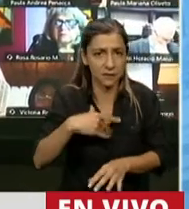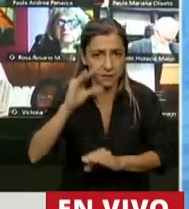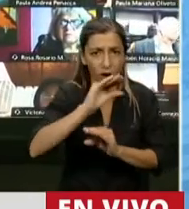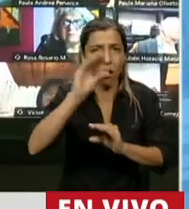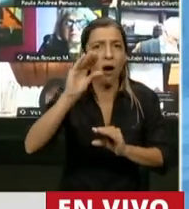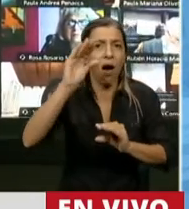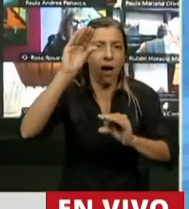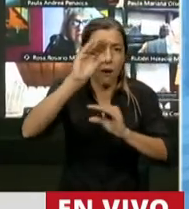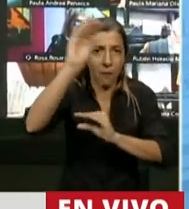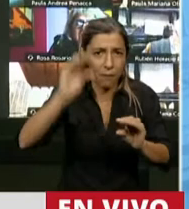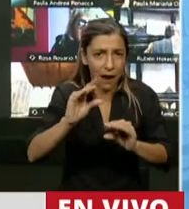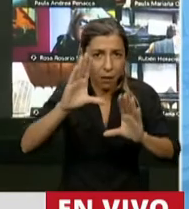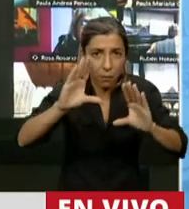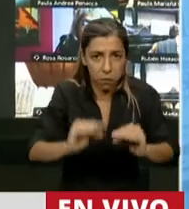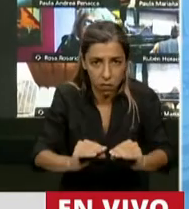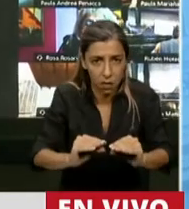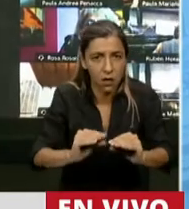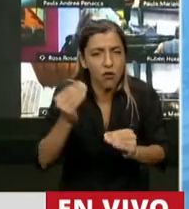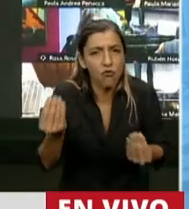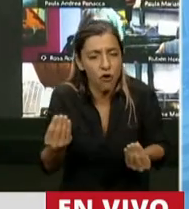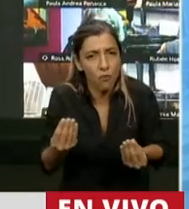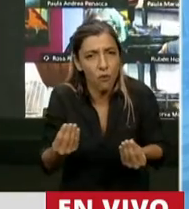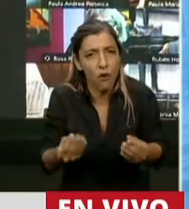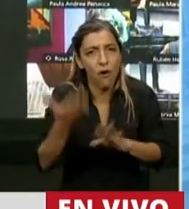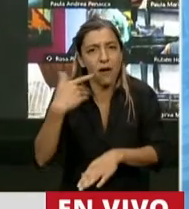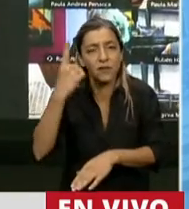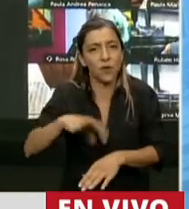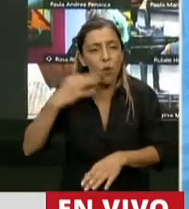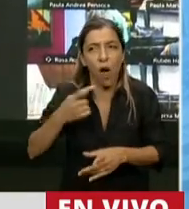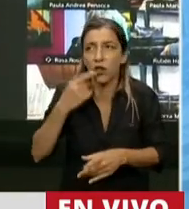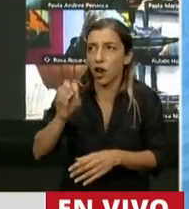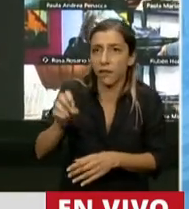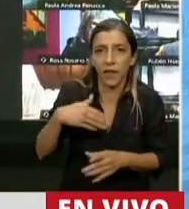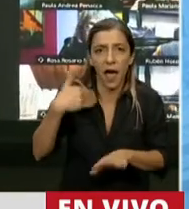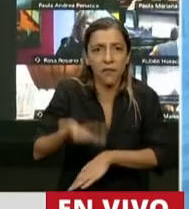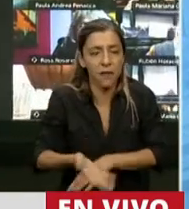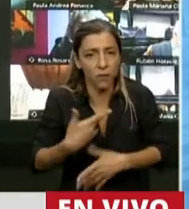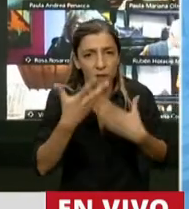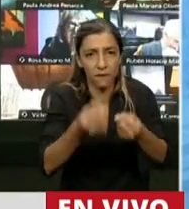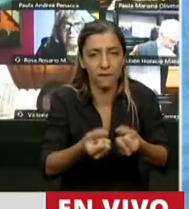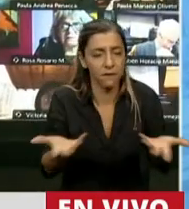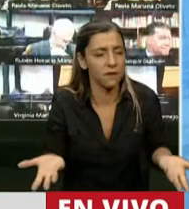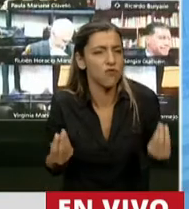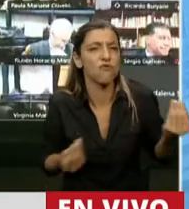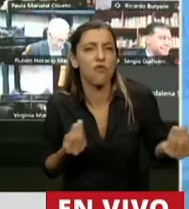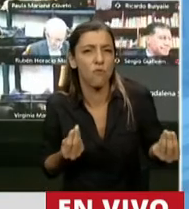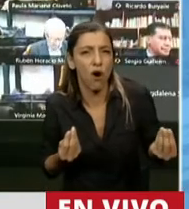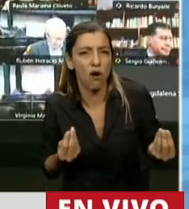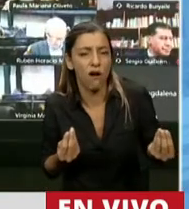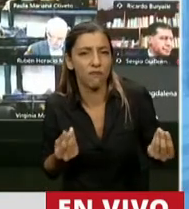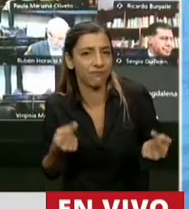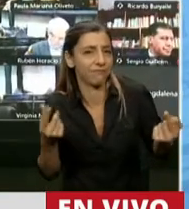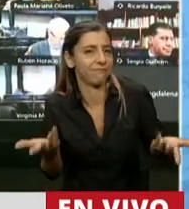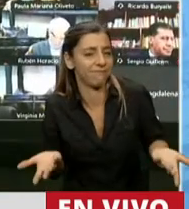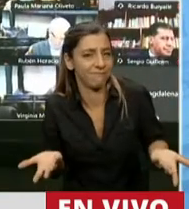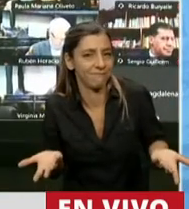es decir defendiendo lo que hace un año habían criticado un tiro en el pie presidente que